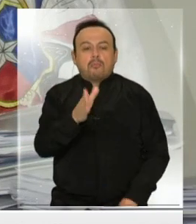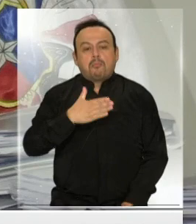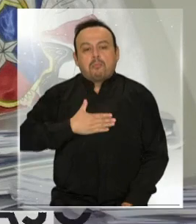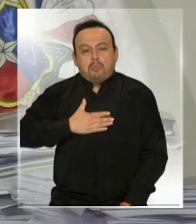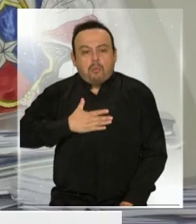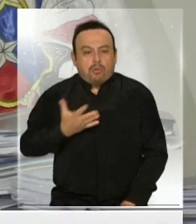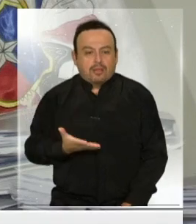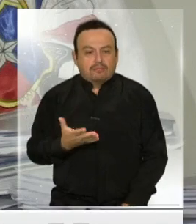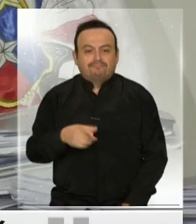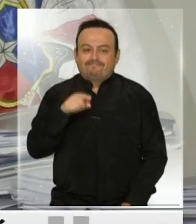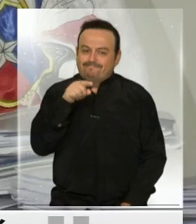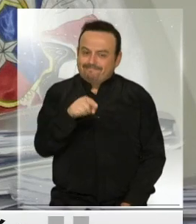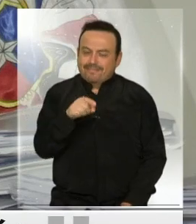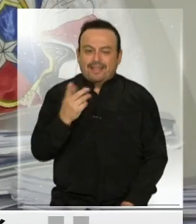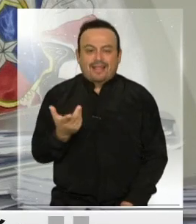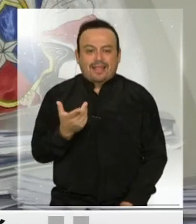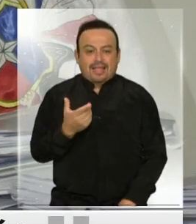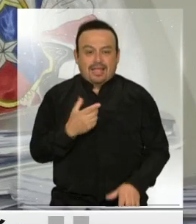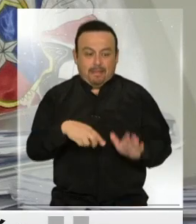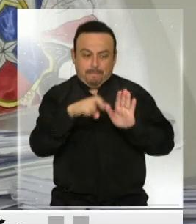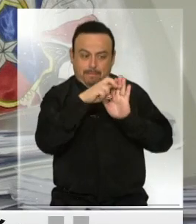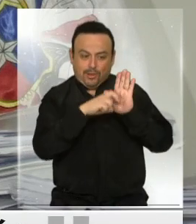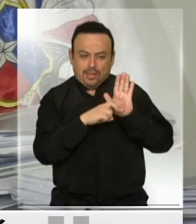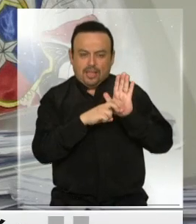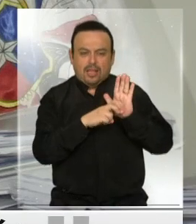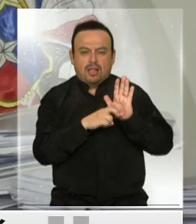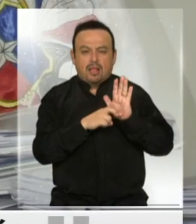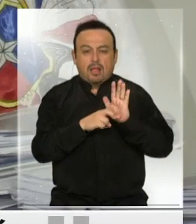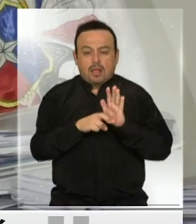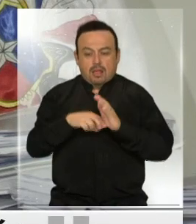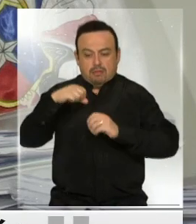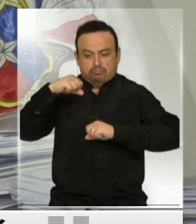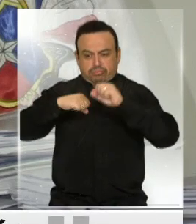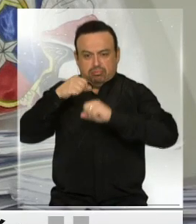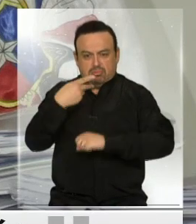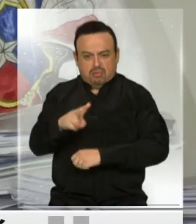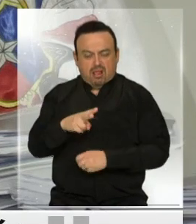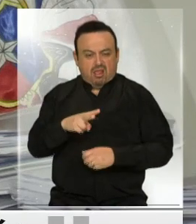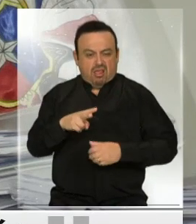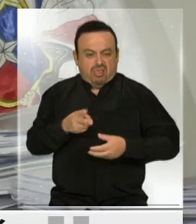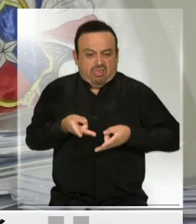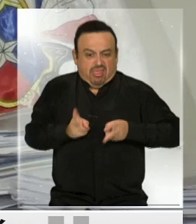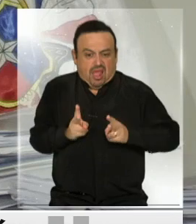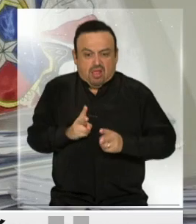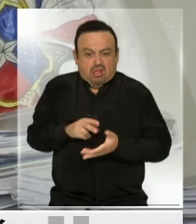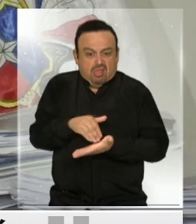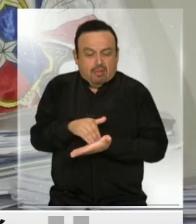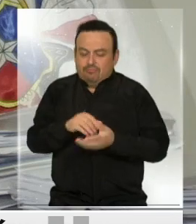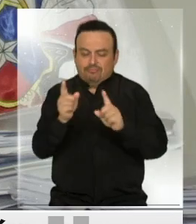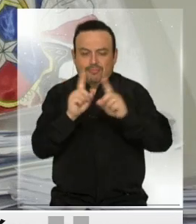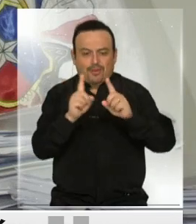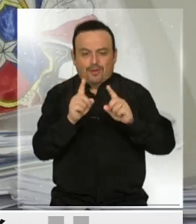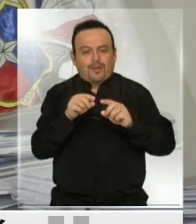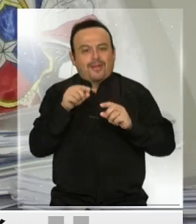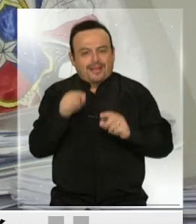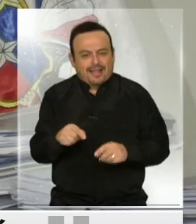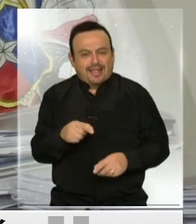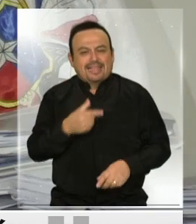Y por eso, lo que esto busca no es precarizar ni es debilitar, es justo lo contrario. Lo que busca es que